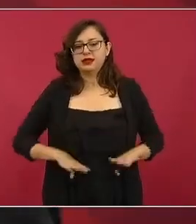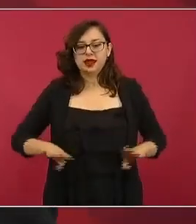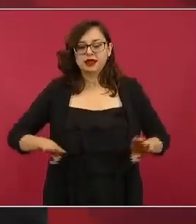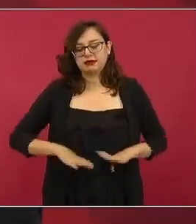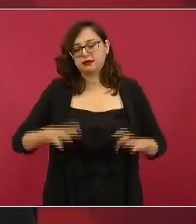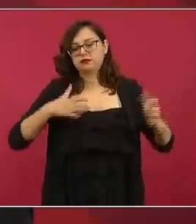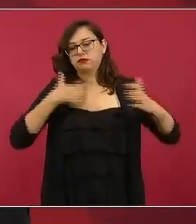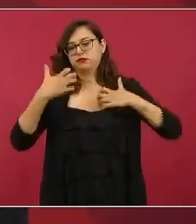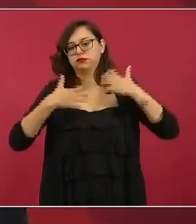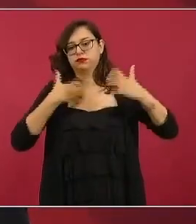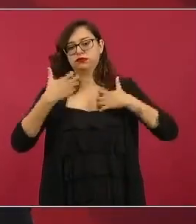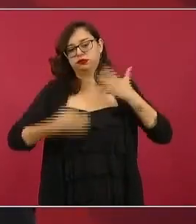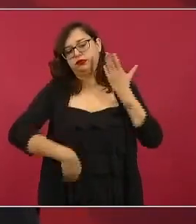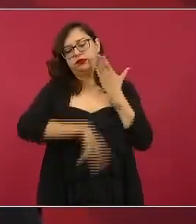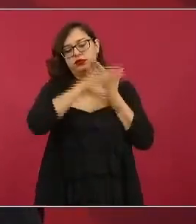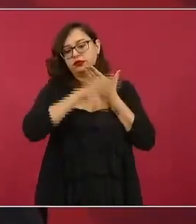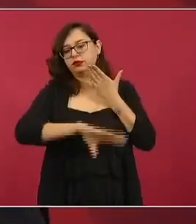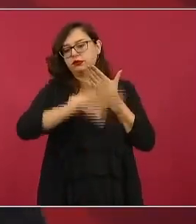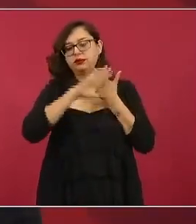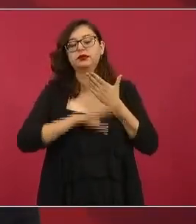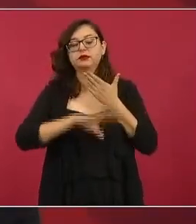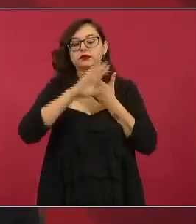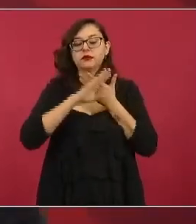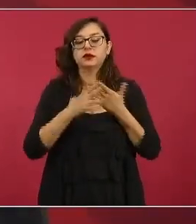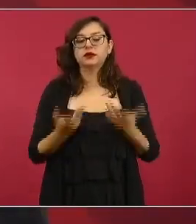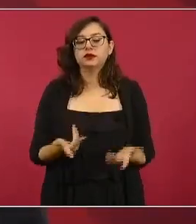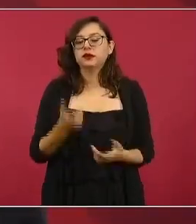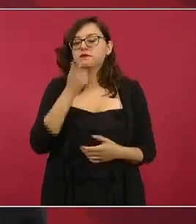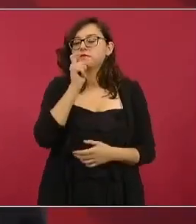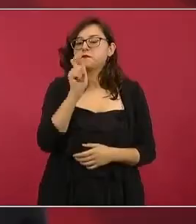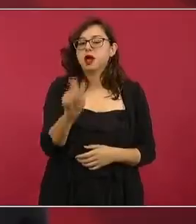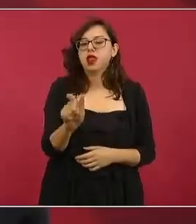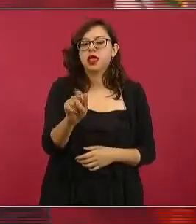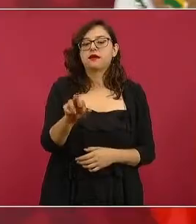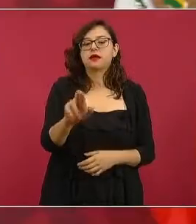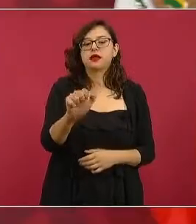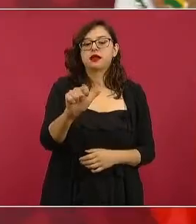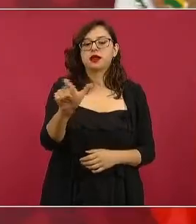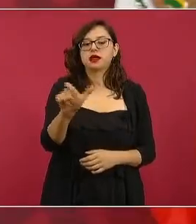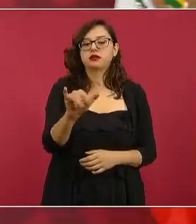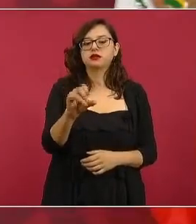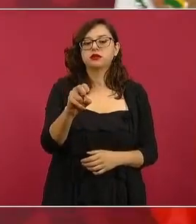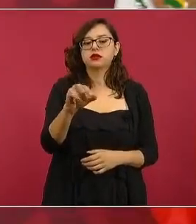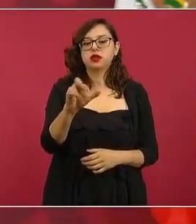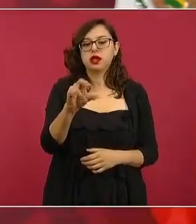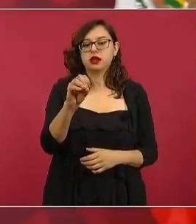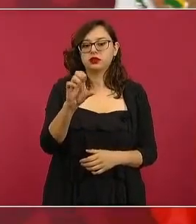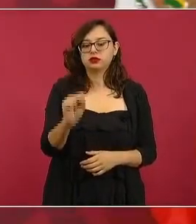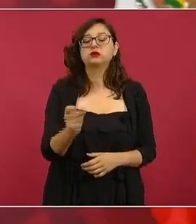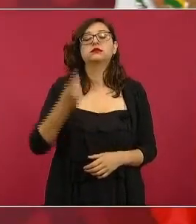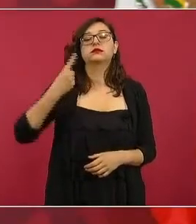el término entonces vamos a seguirlos enfrentando